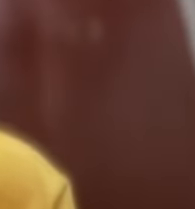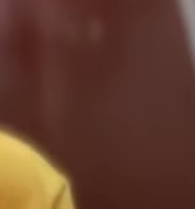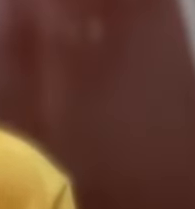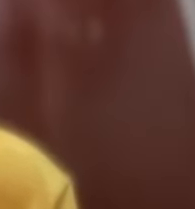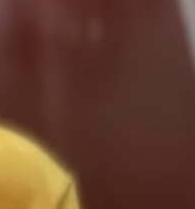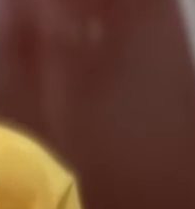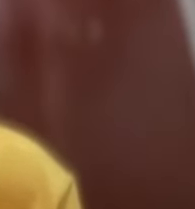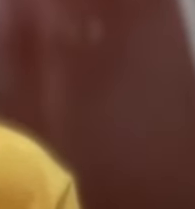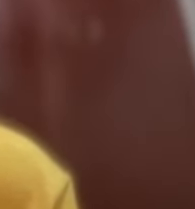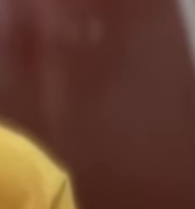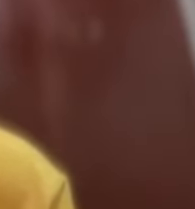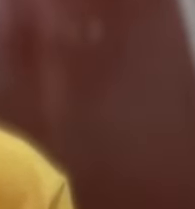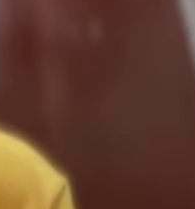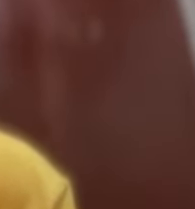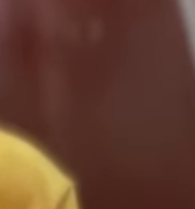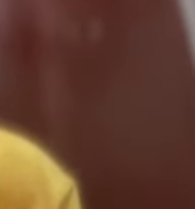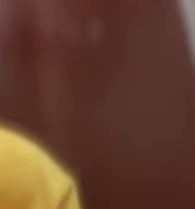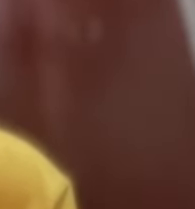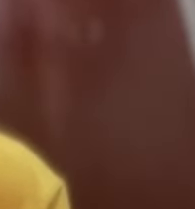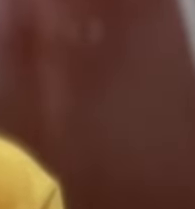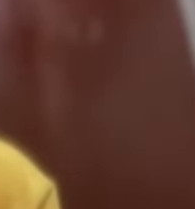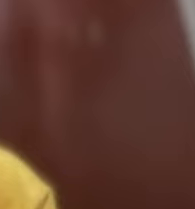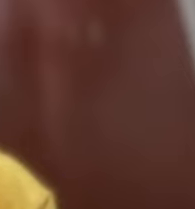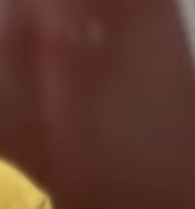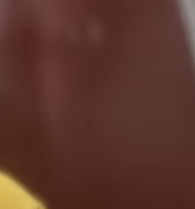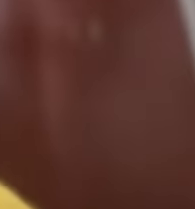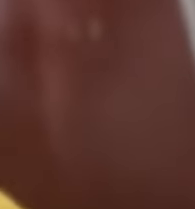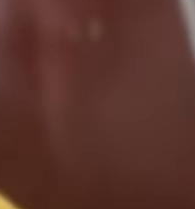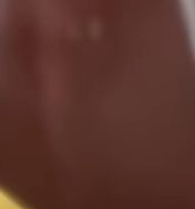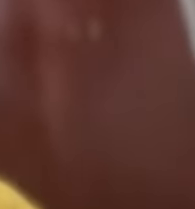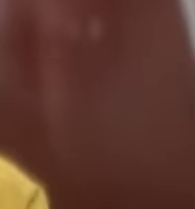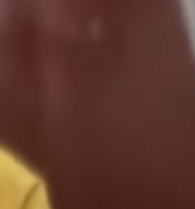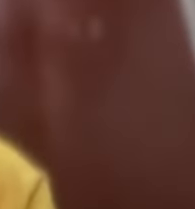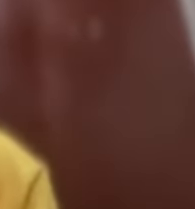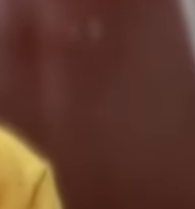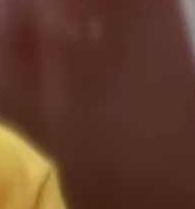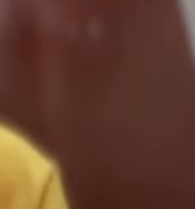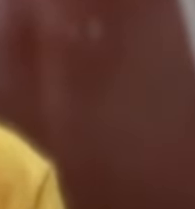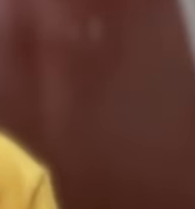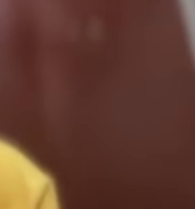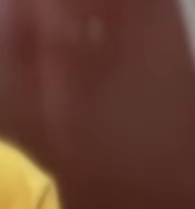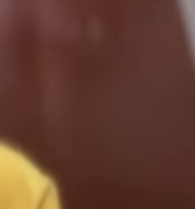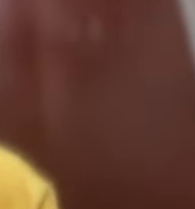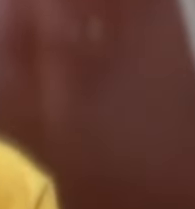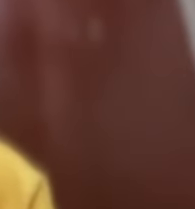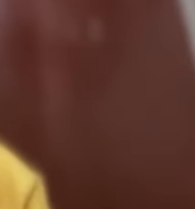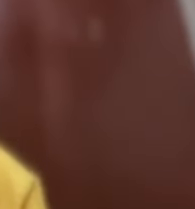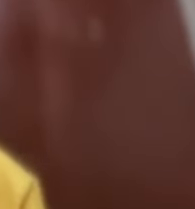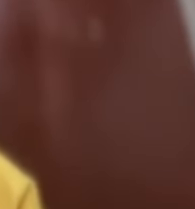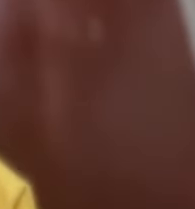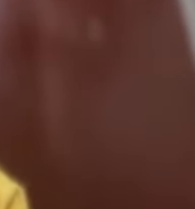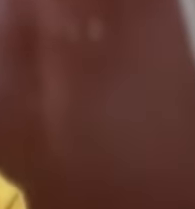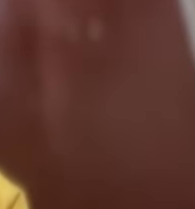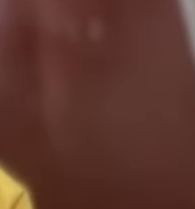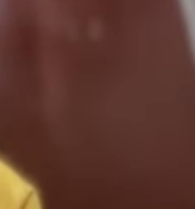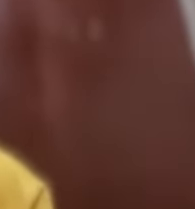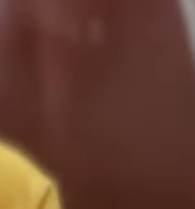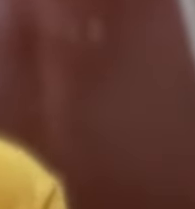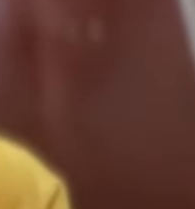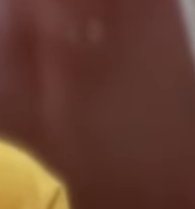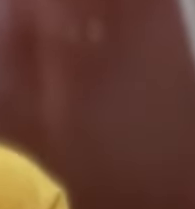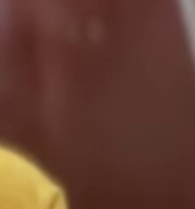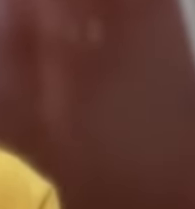las sesiones del Congreso de la República. Señores, vamos a dividir esto en tres videos. Vamos a dividir